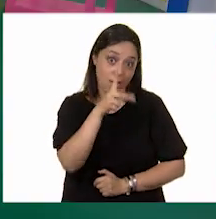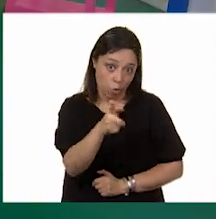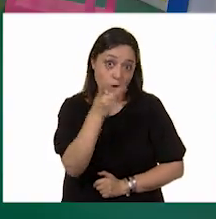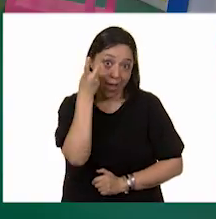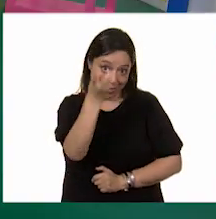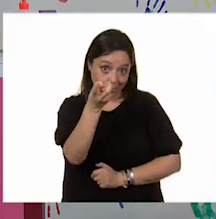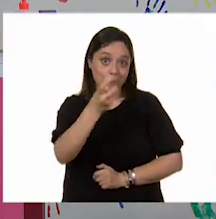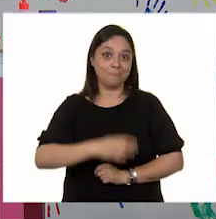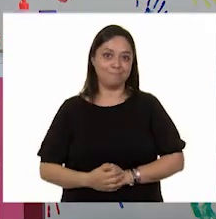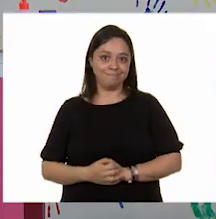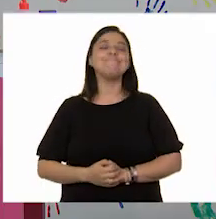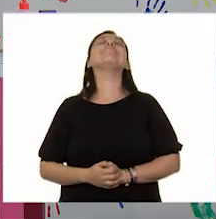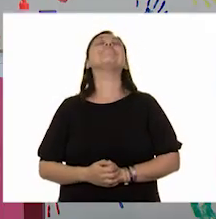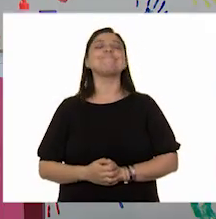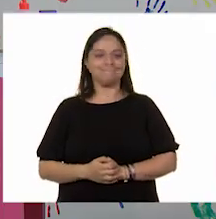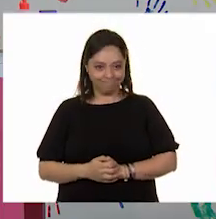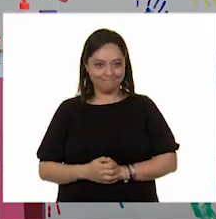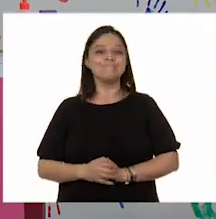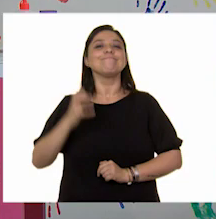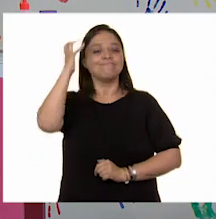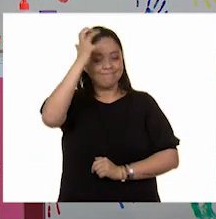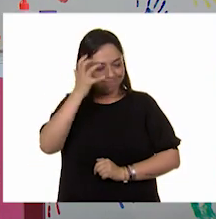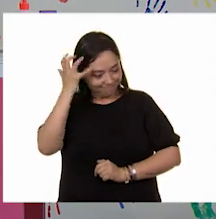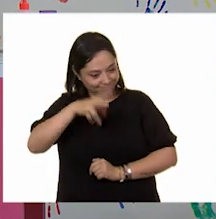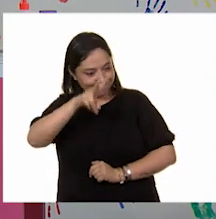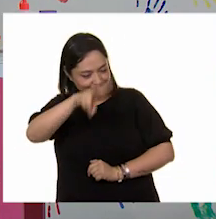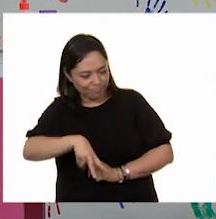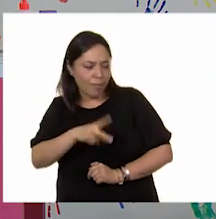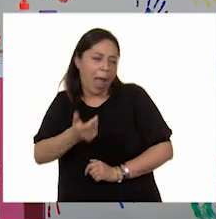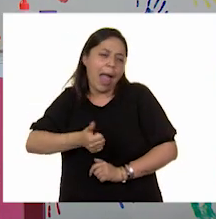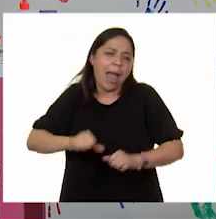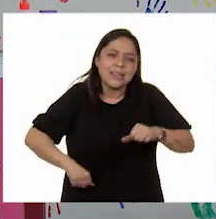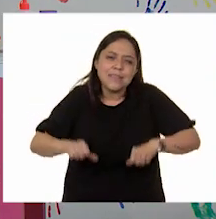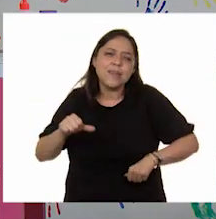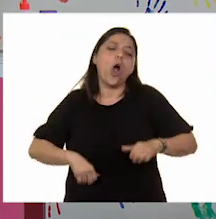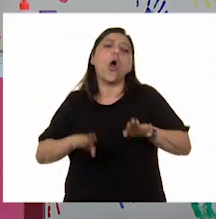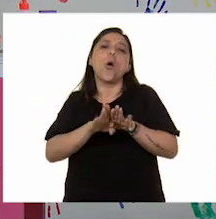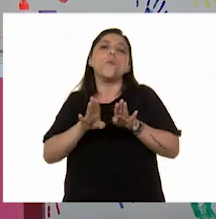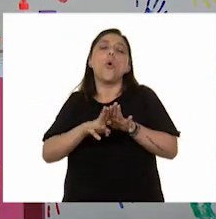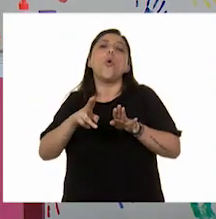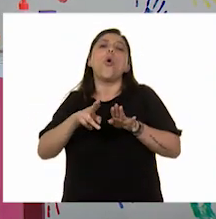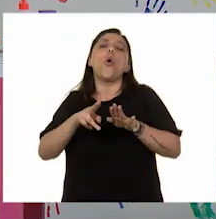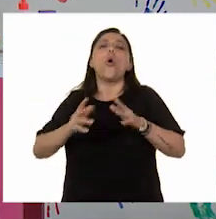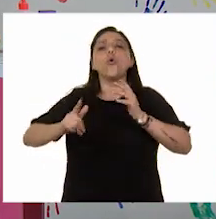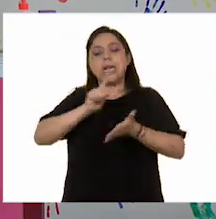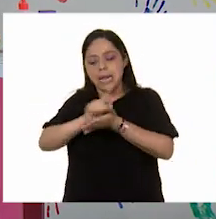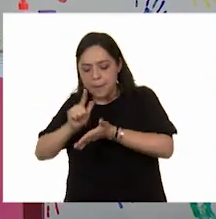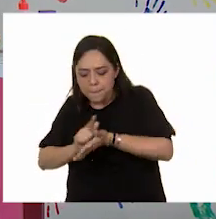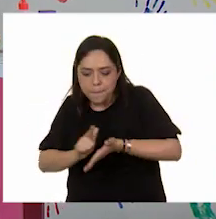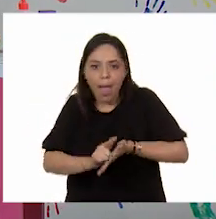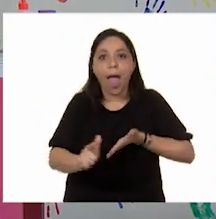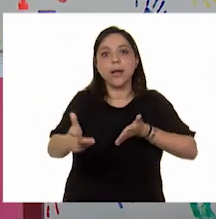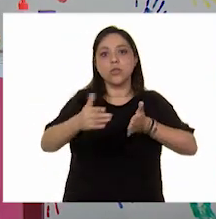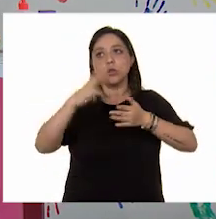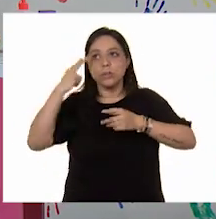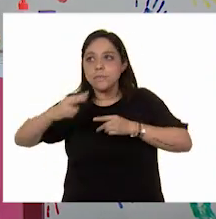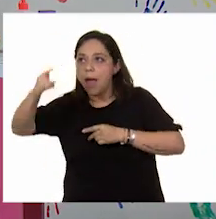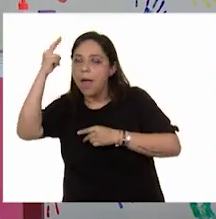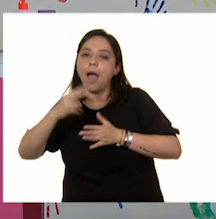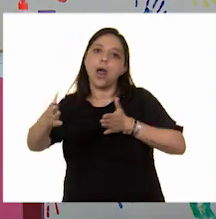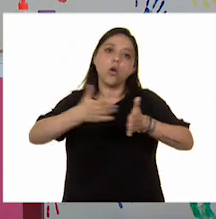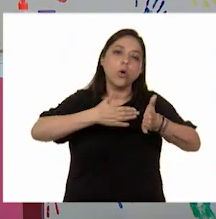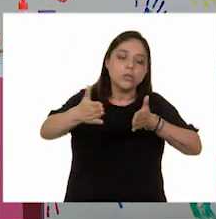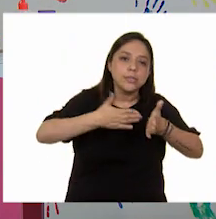Panchito. A partir de actividades cotidianas como transportarnos, saciarnos, viajar, cocinar o comprar